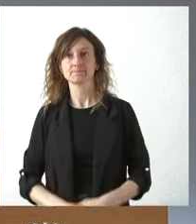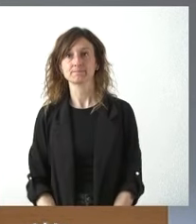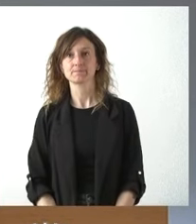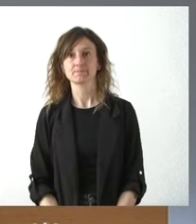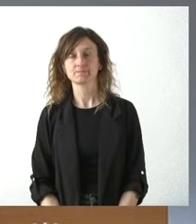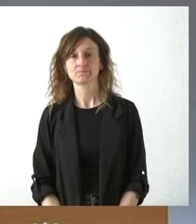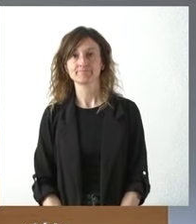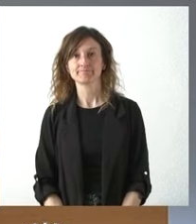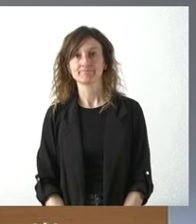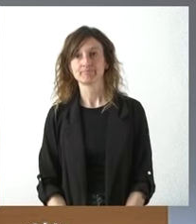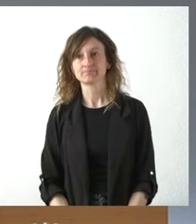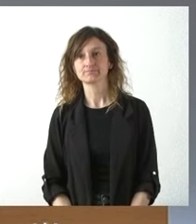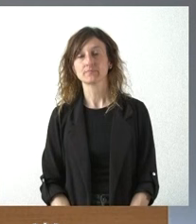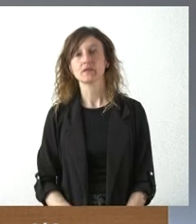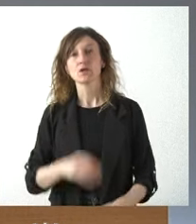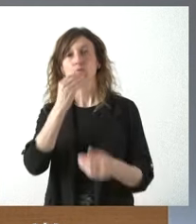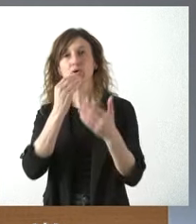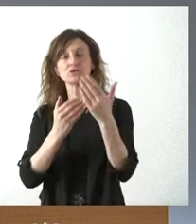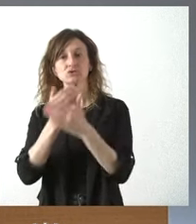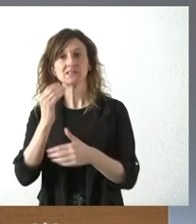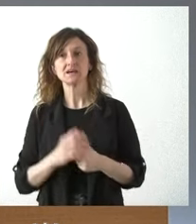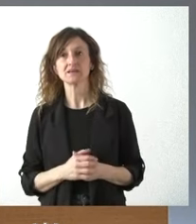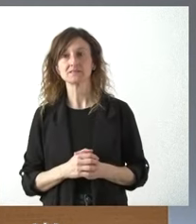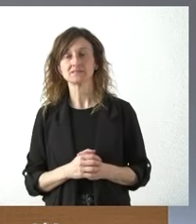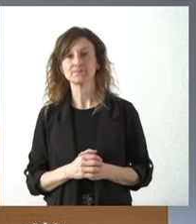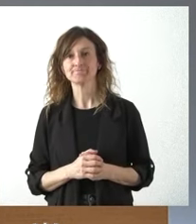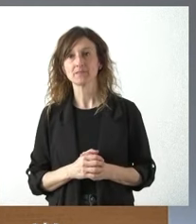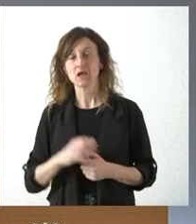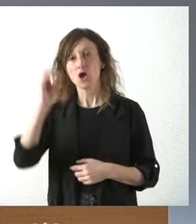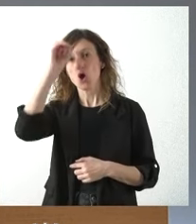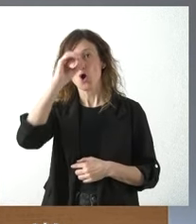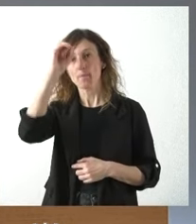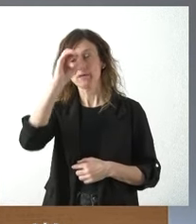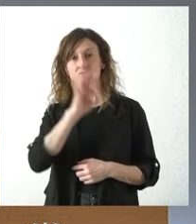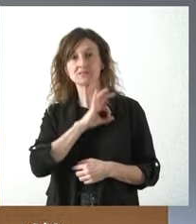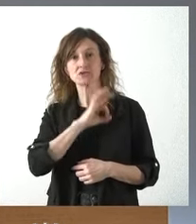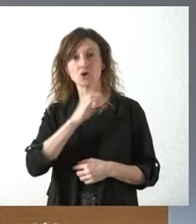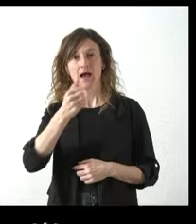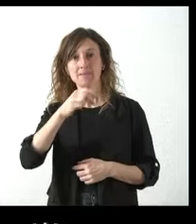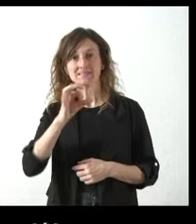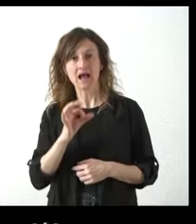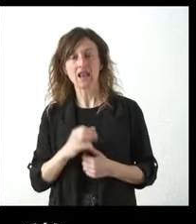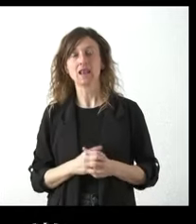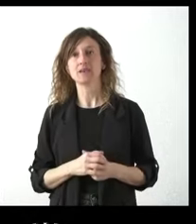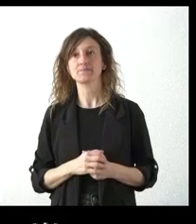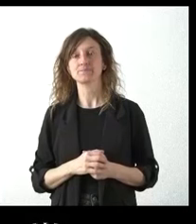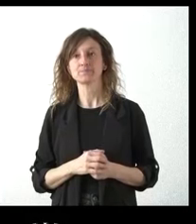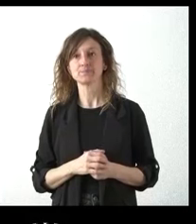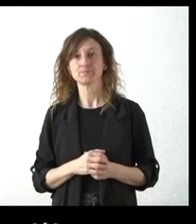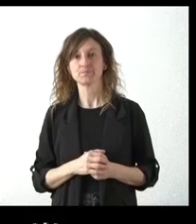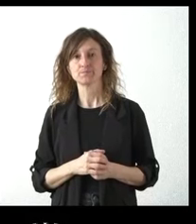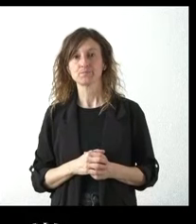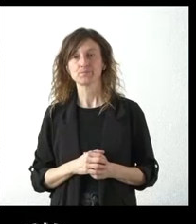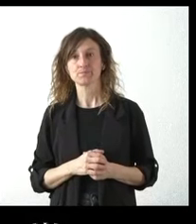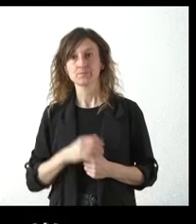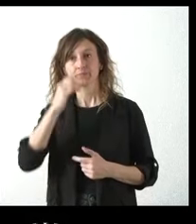Hola buenos días comparte la visión que tiene el señor el señor Abascal Santiago Abascal sobre que